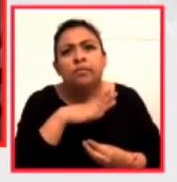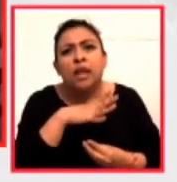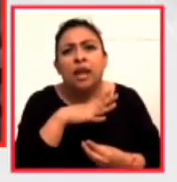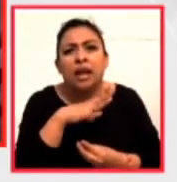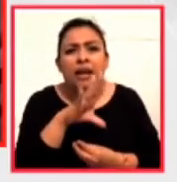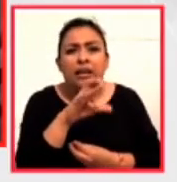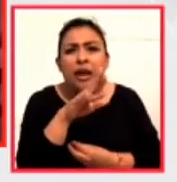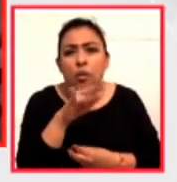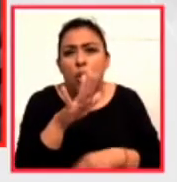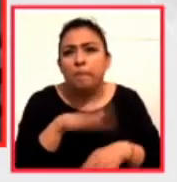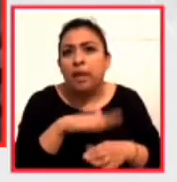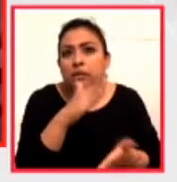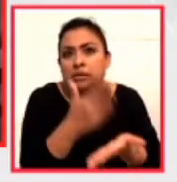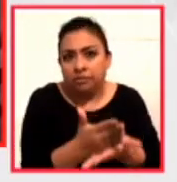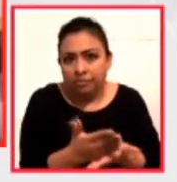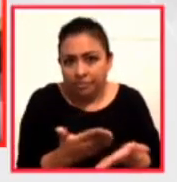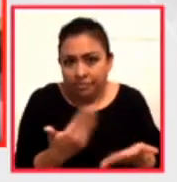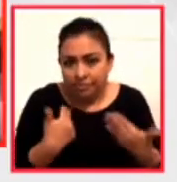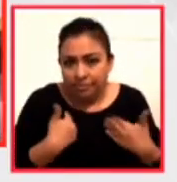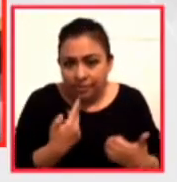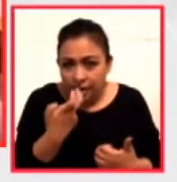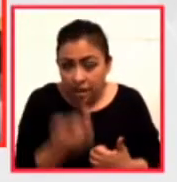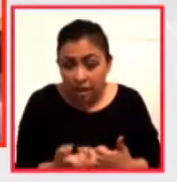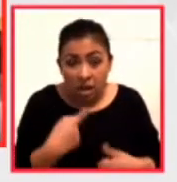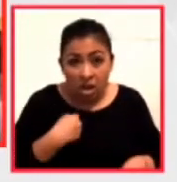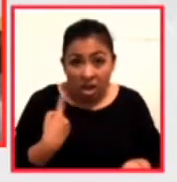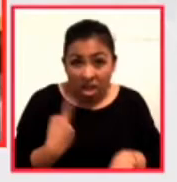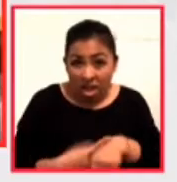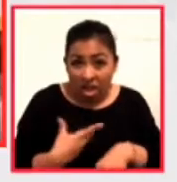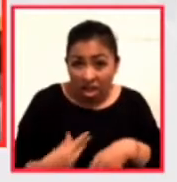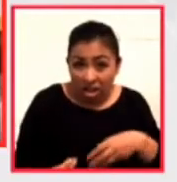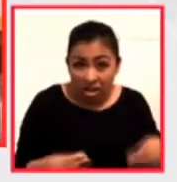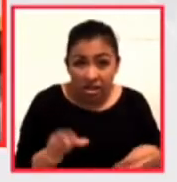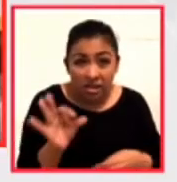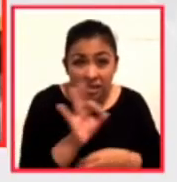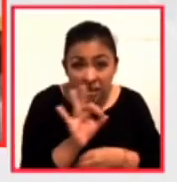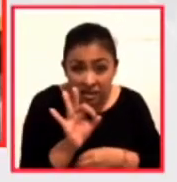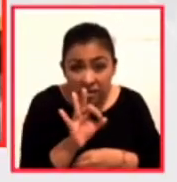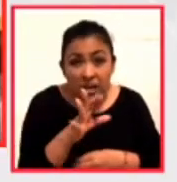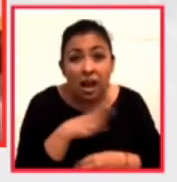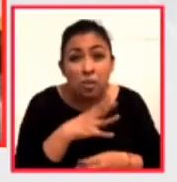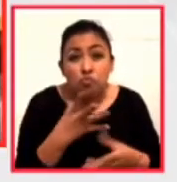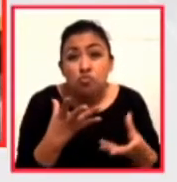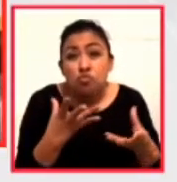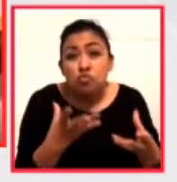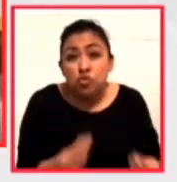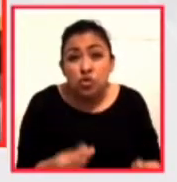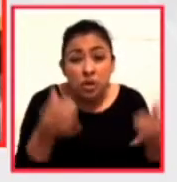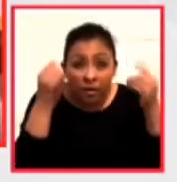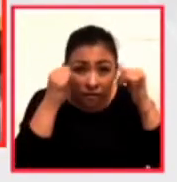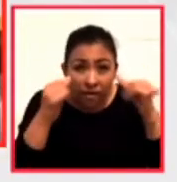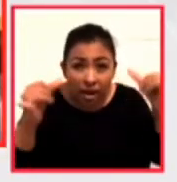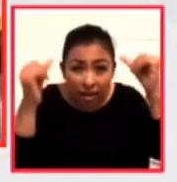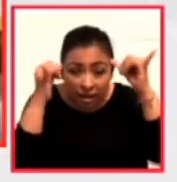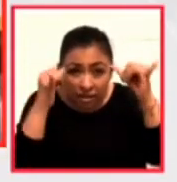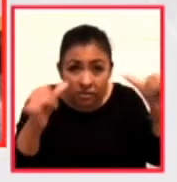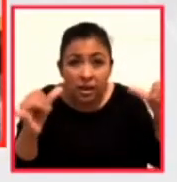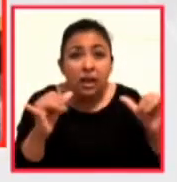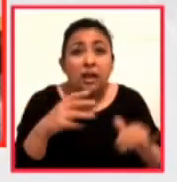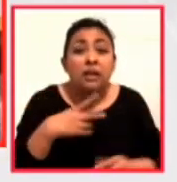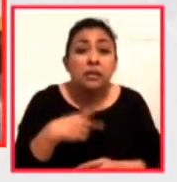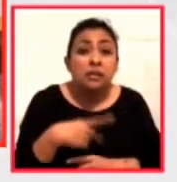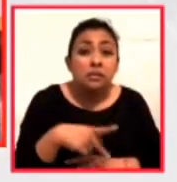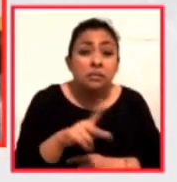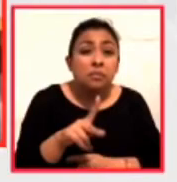mucho más limitada que la pandemia quizá lo sobrevivamos con una enorme cantidad de bajas pero la